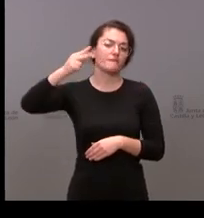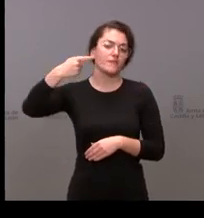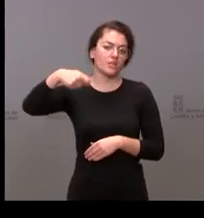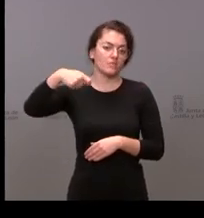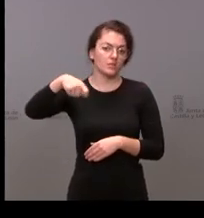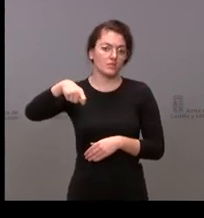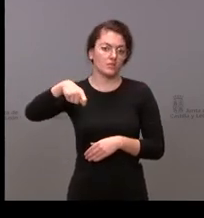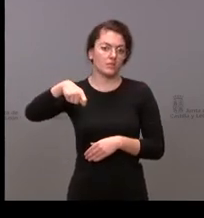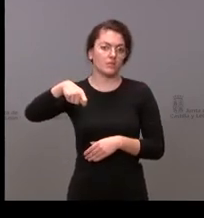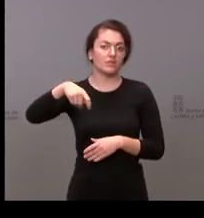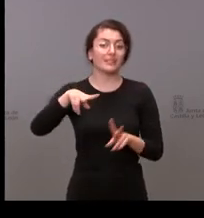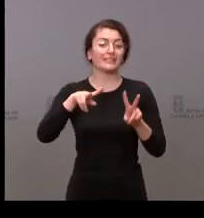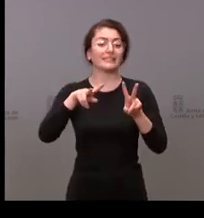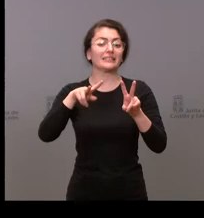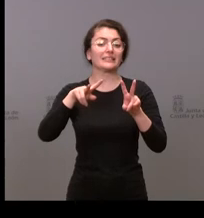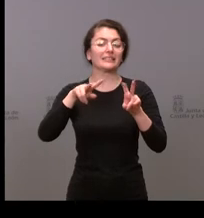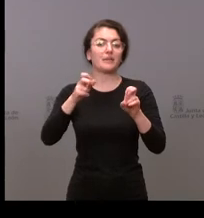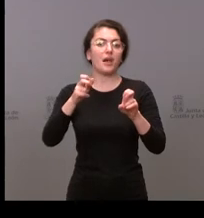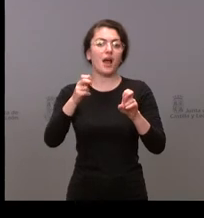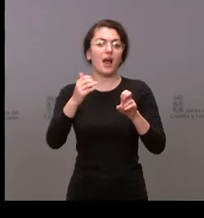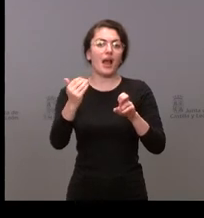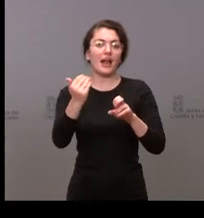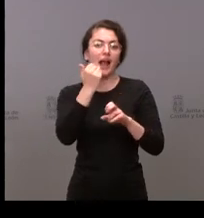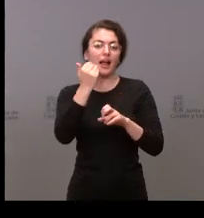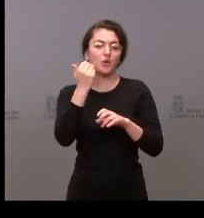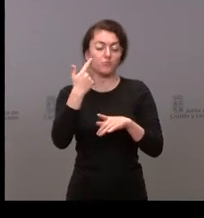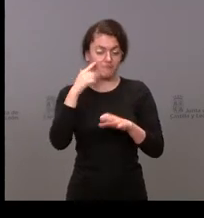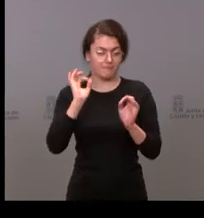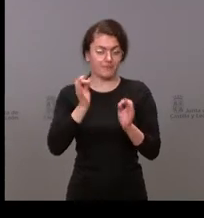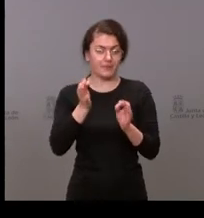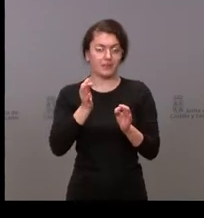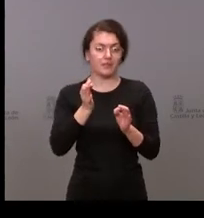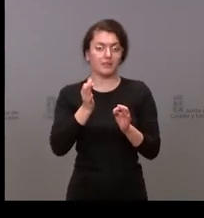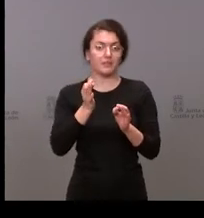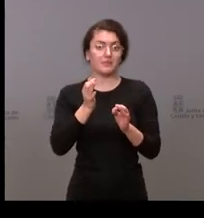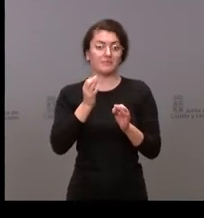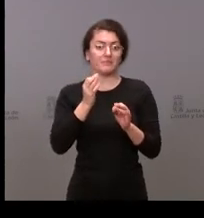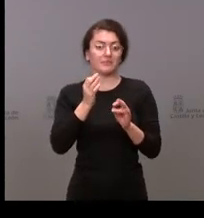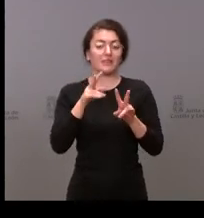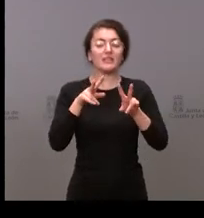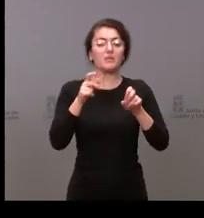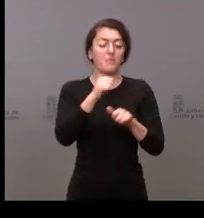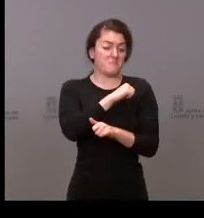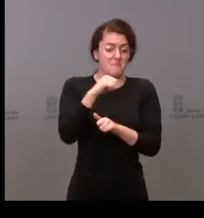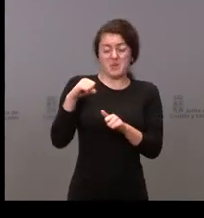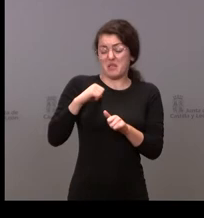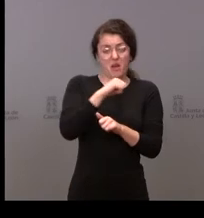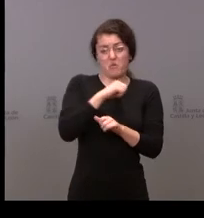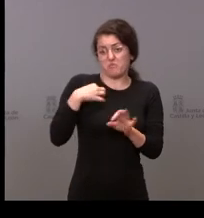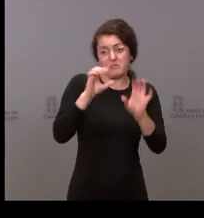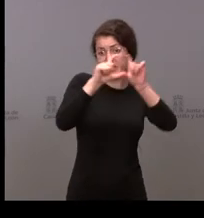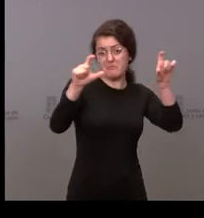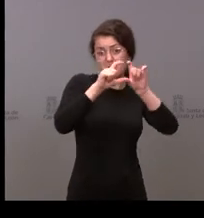salido antes el tema de los cajeros evidentemente es un asunto privado que corresponde a empresas pero es un